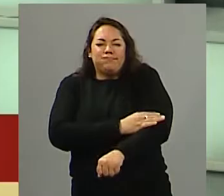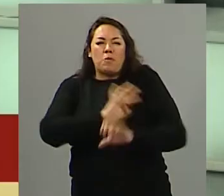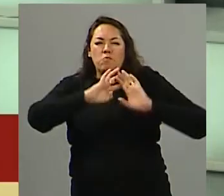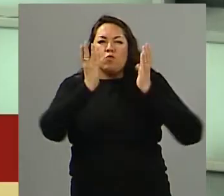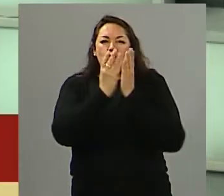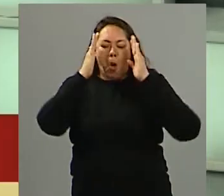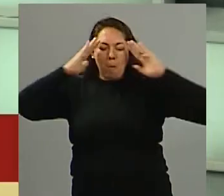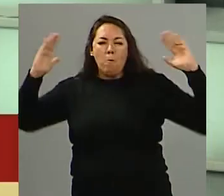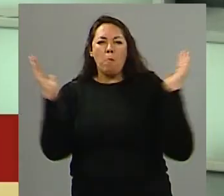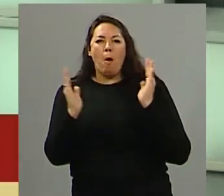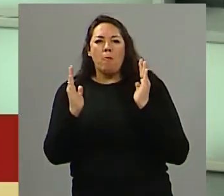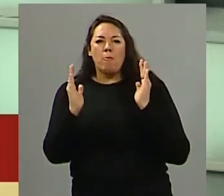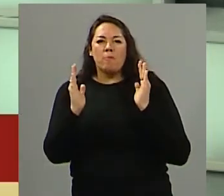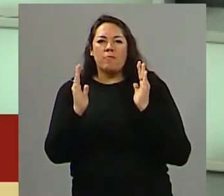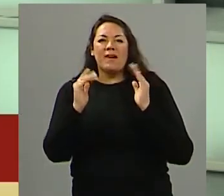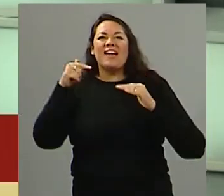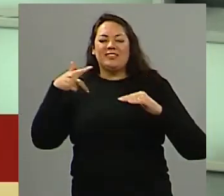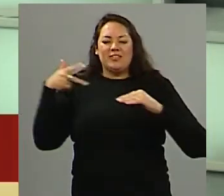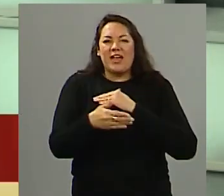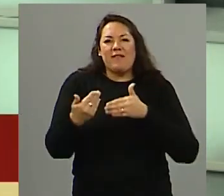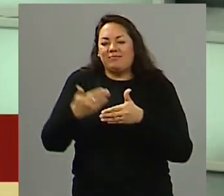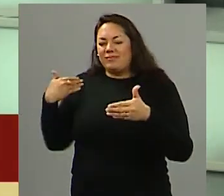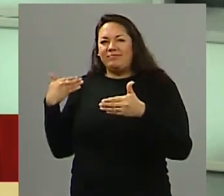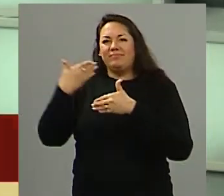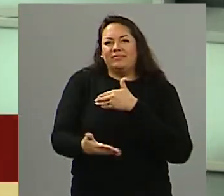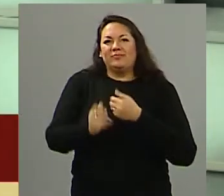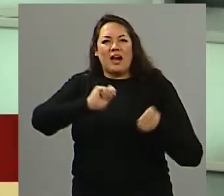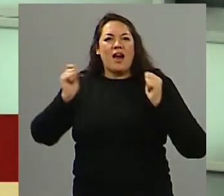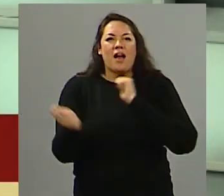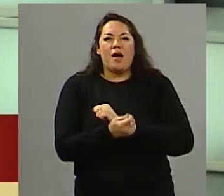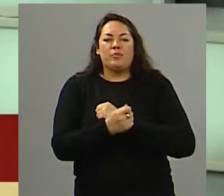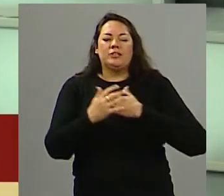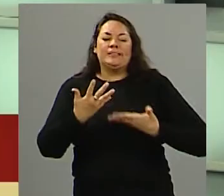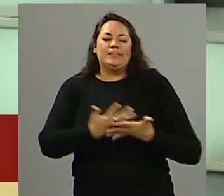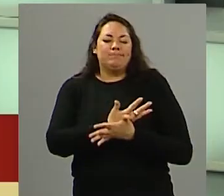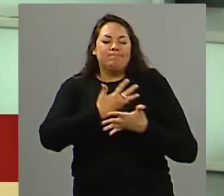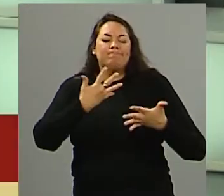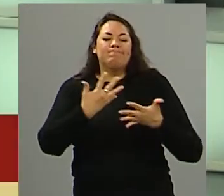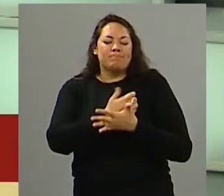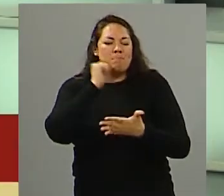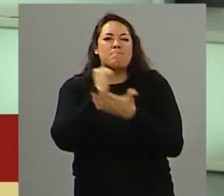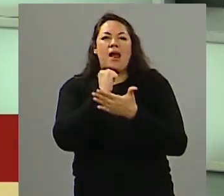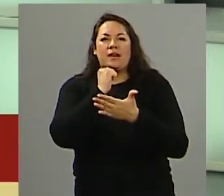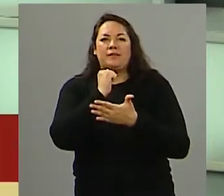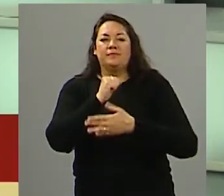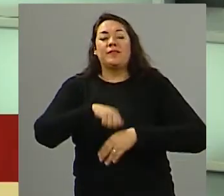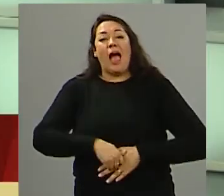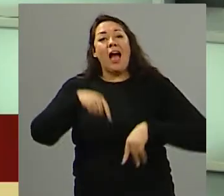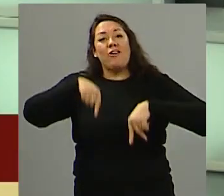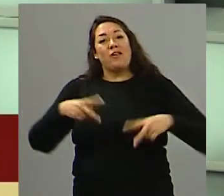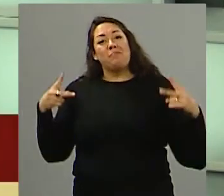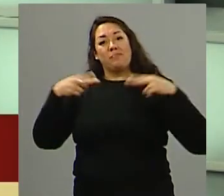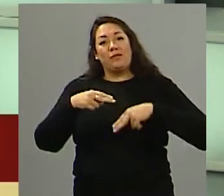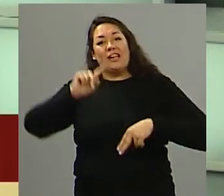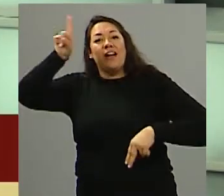y ahí es una página de la historia de la humanidad realmente muy triste y también muy significativa. Nos vamos a ir a la pausa,